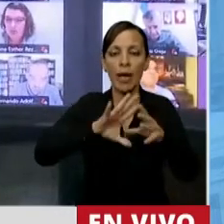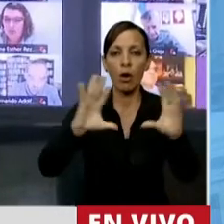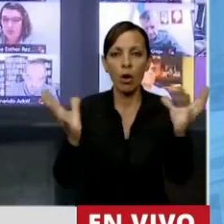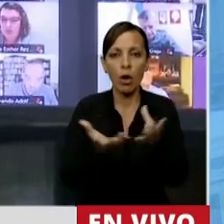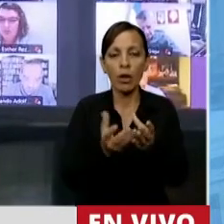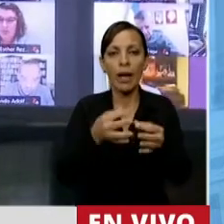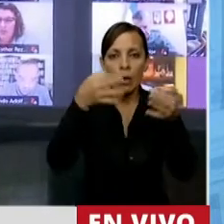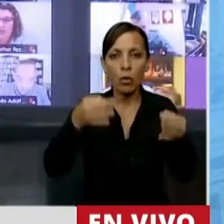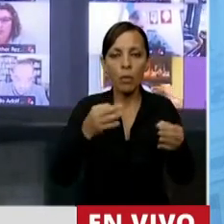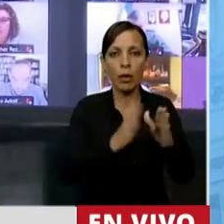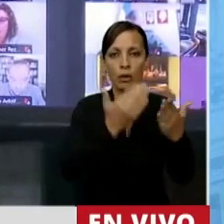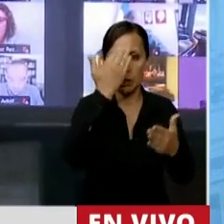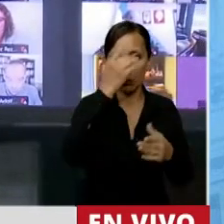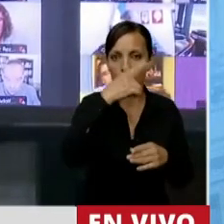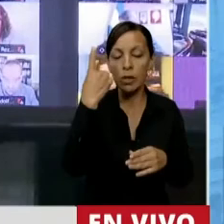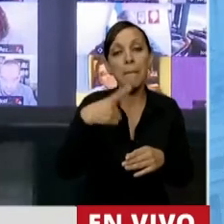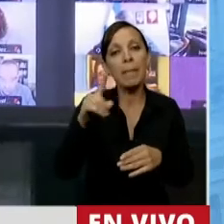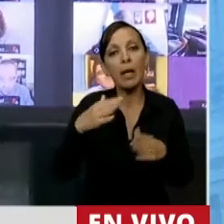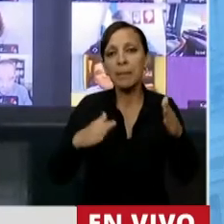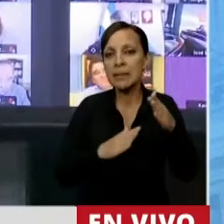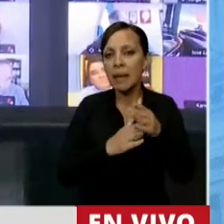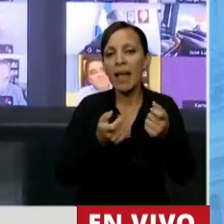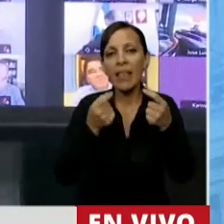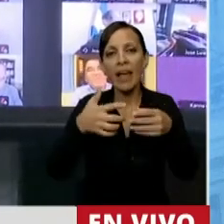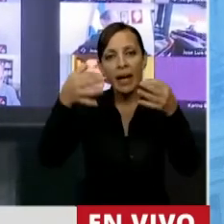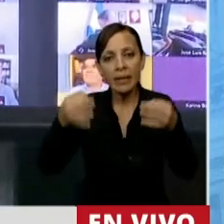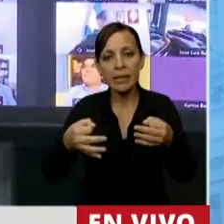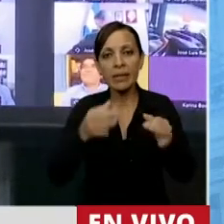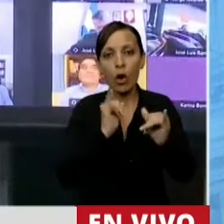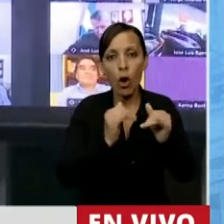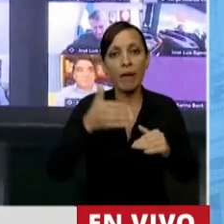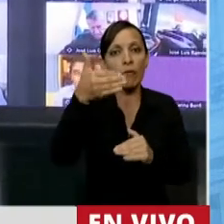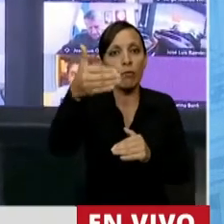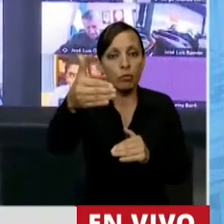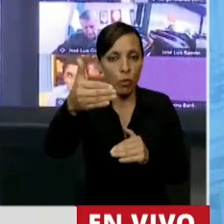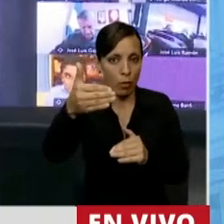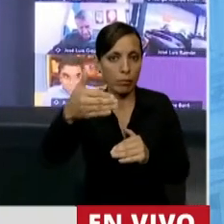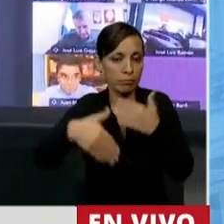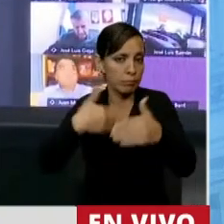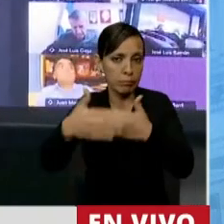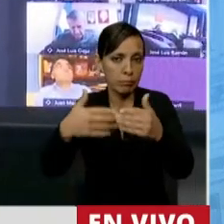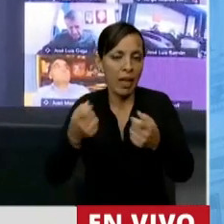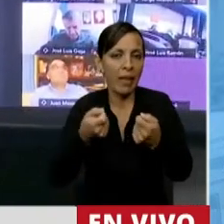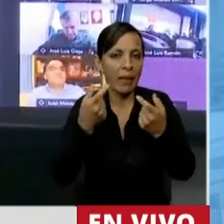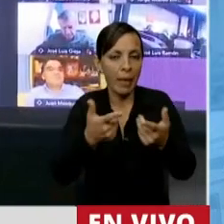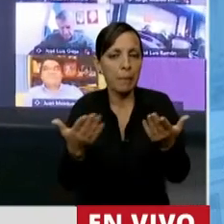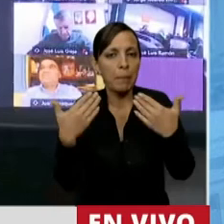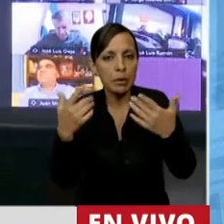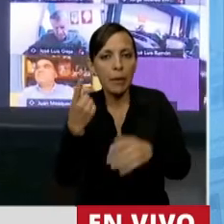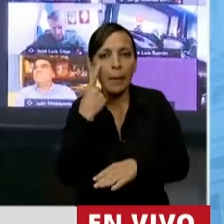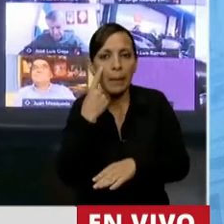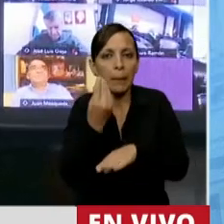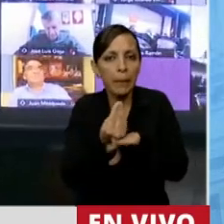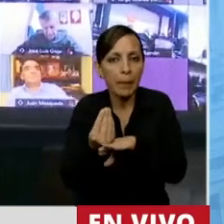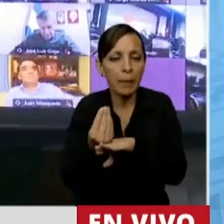cumpla con nuestra Constitución Nacional pero principalmente garantice que las futuras generaciones y las actuales generaciones tengan la posibilidad de vivir